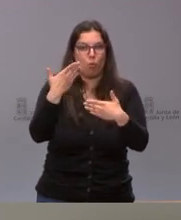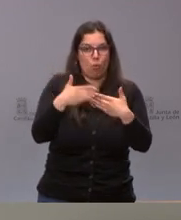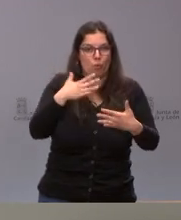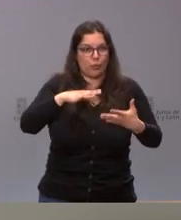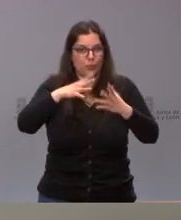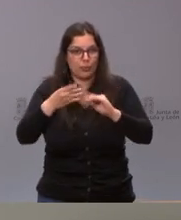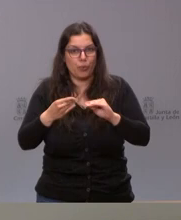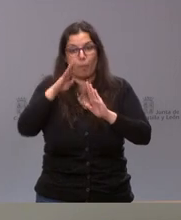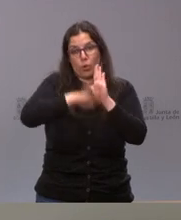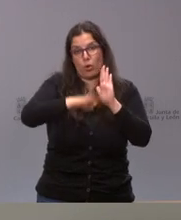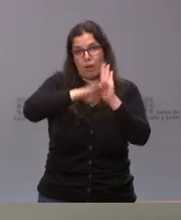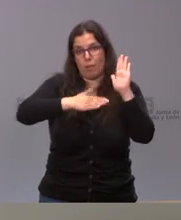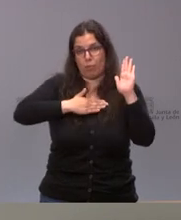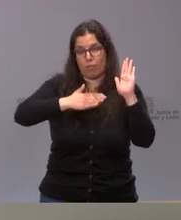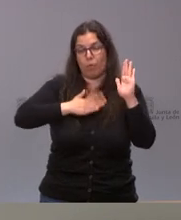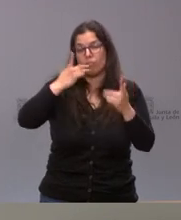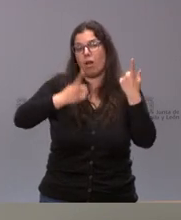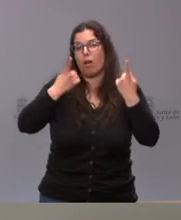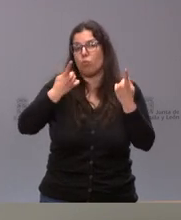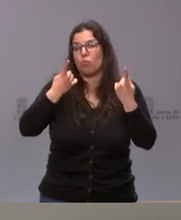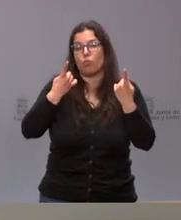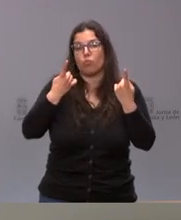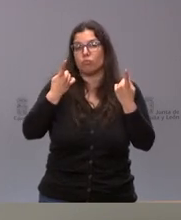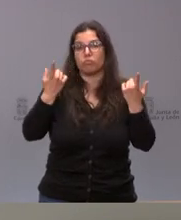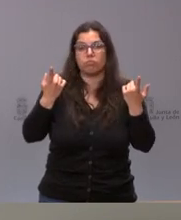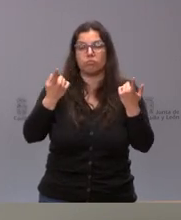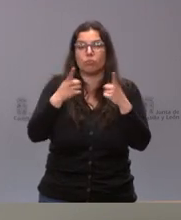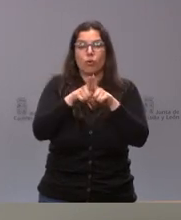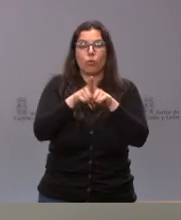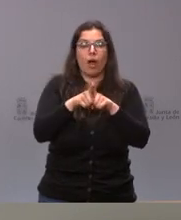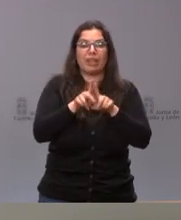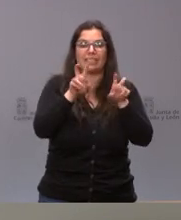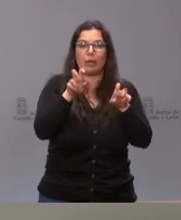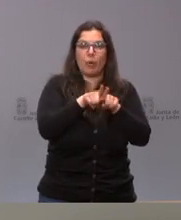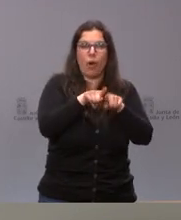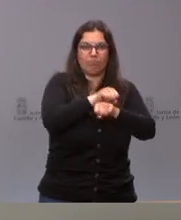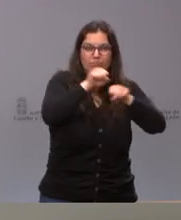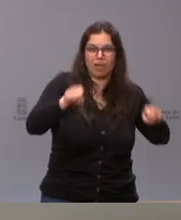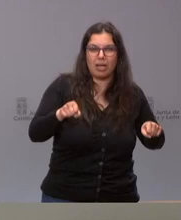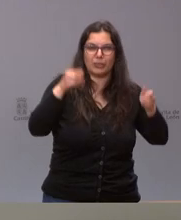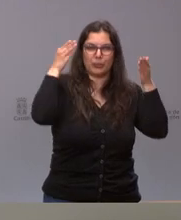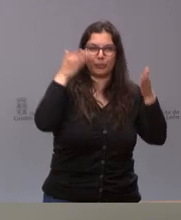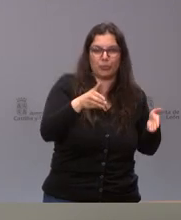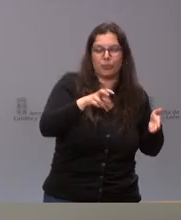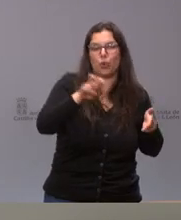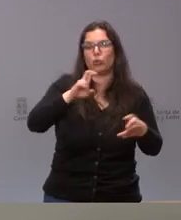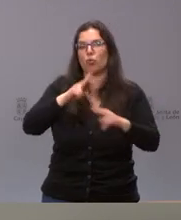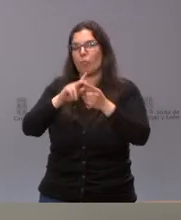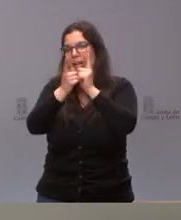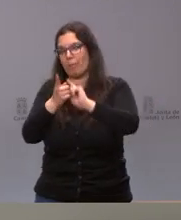programa que tiene esta comunidad que en algunos casos viene a reforzar alguna materia cambiar de nombre en otras y esto